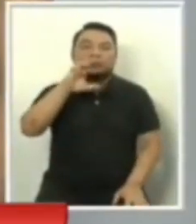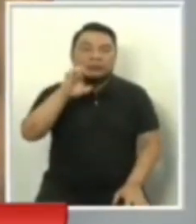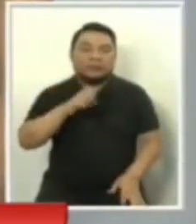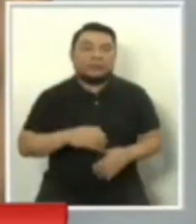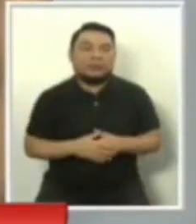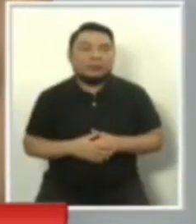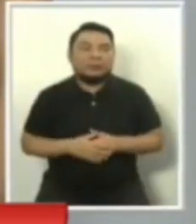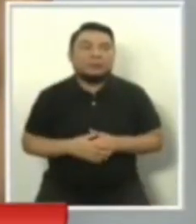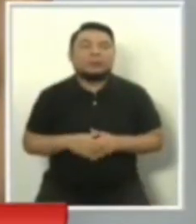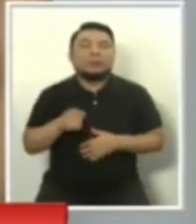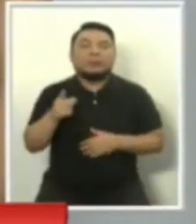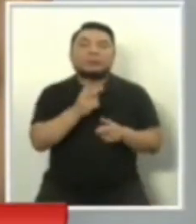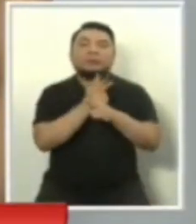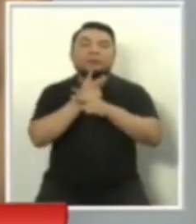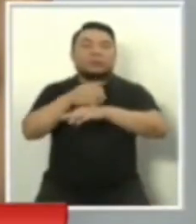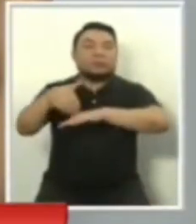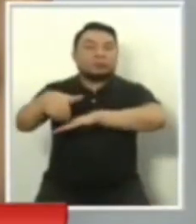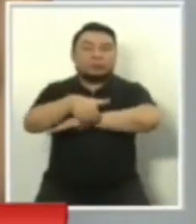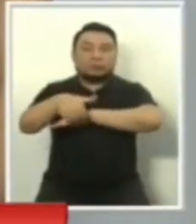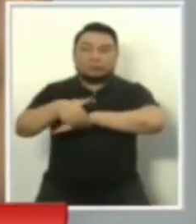este es el bloque de seguridad ciudadana.